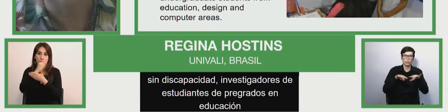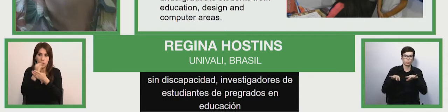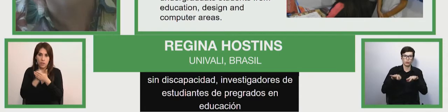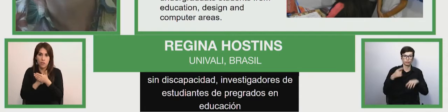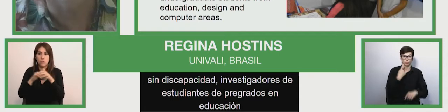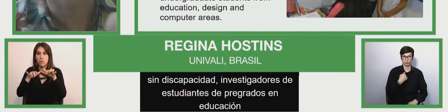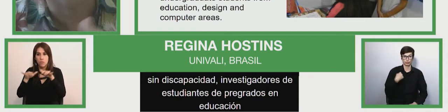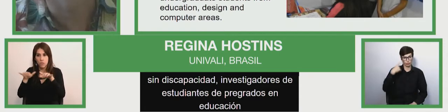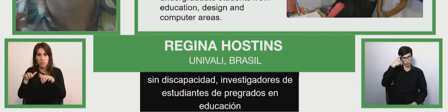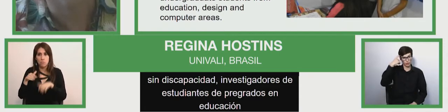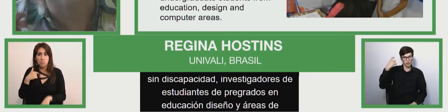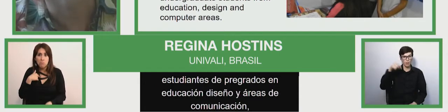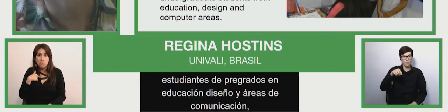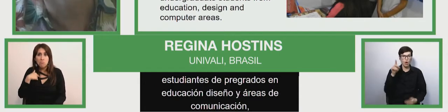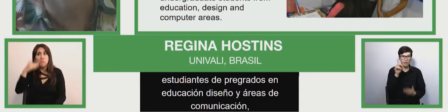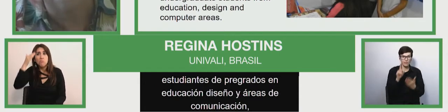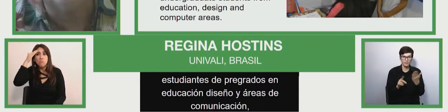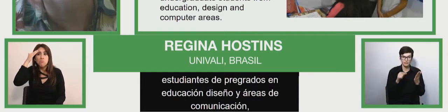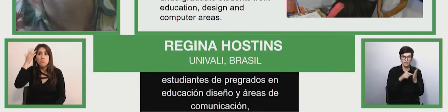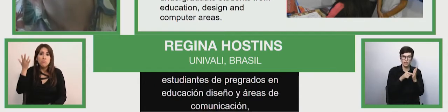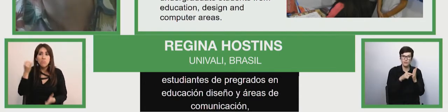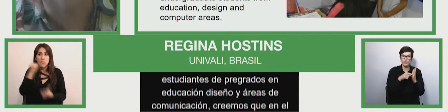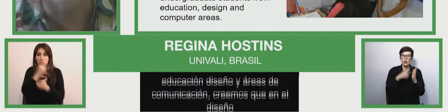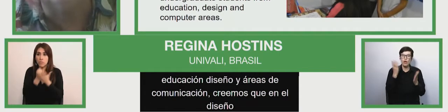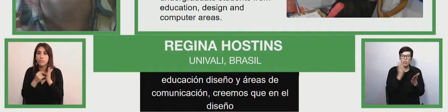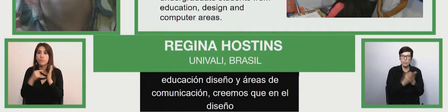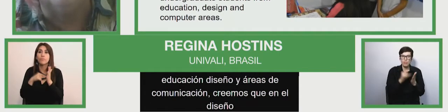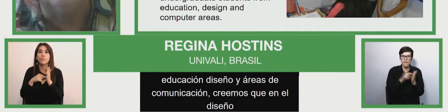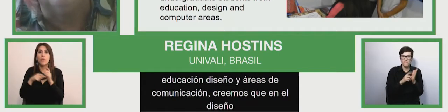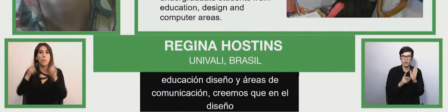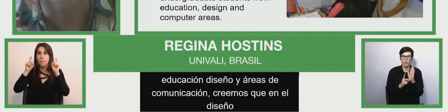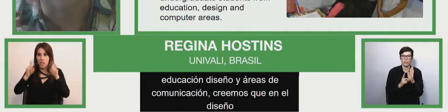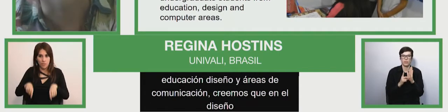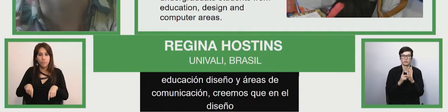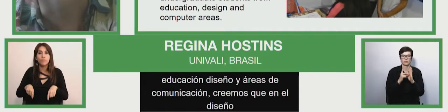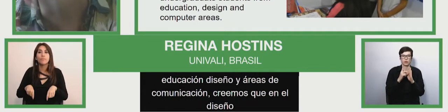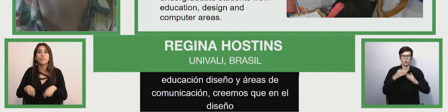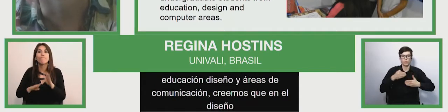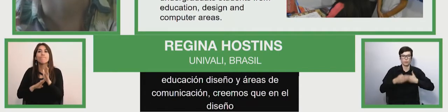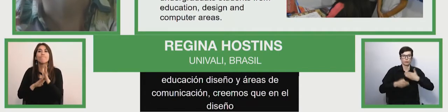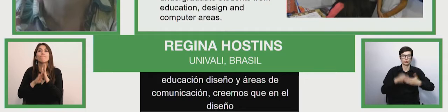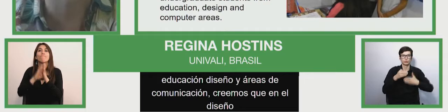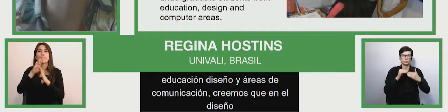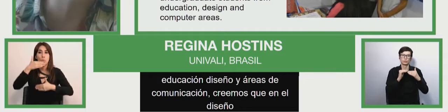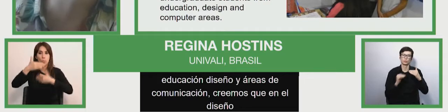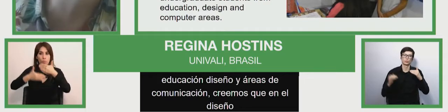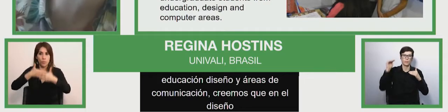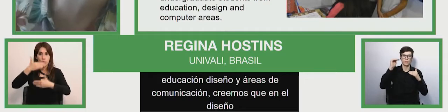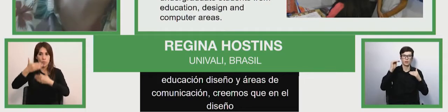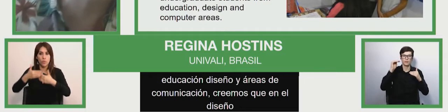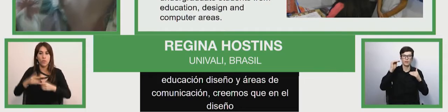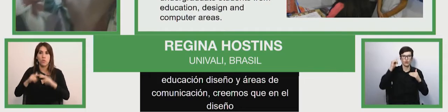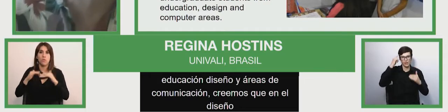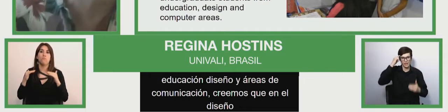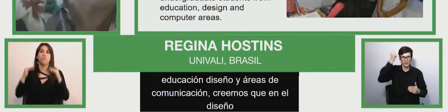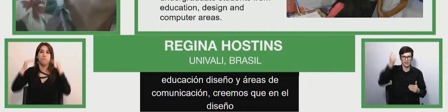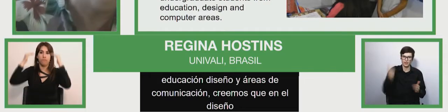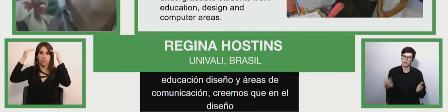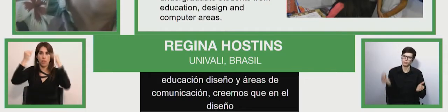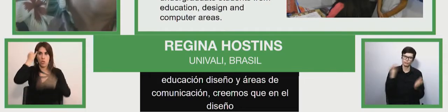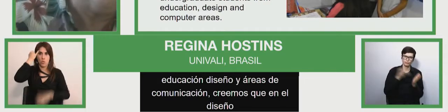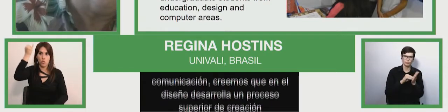diseño como propuesta, propuesta de desarrolla un proceso superior de creación en